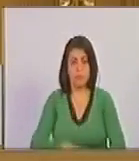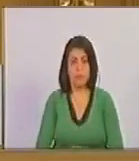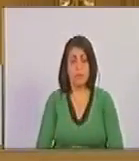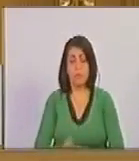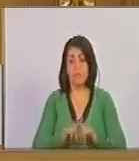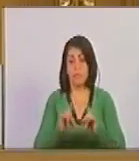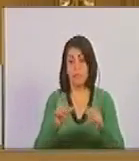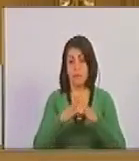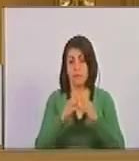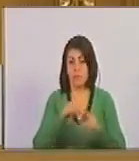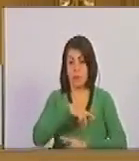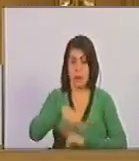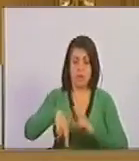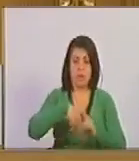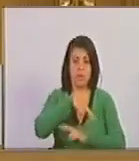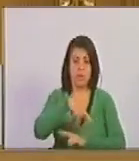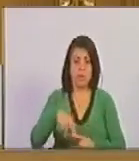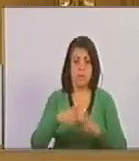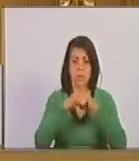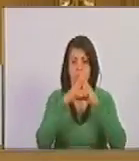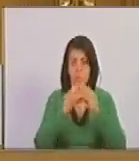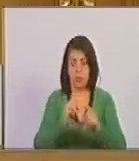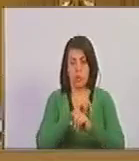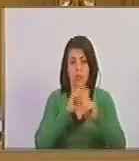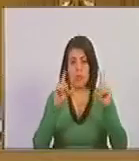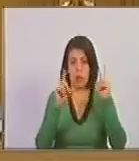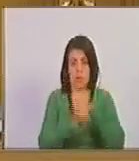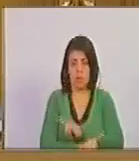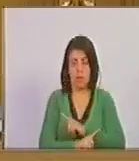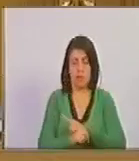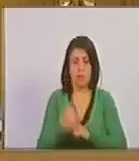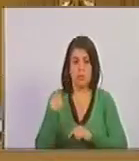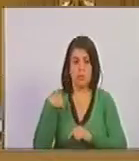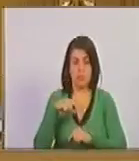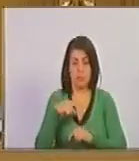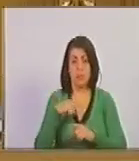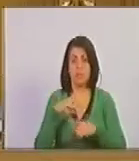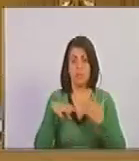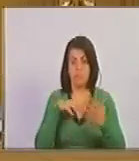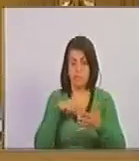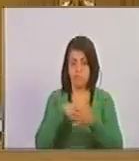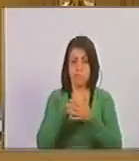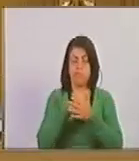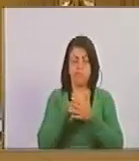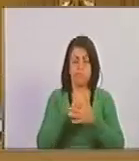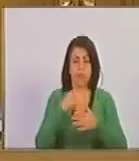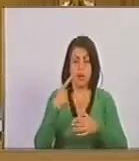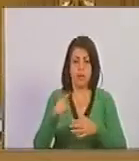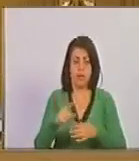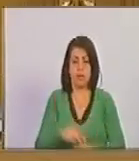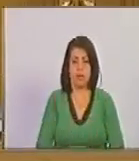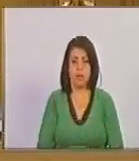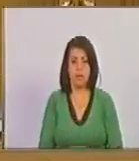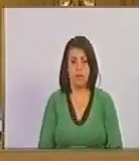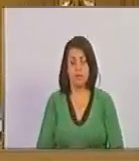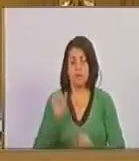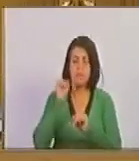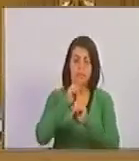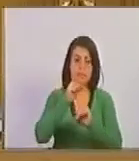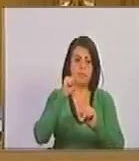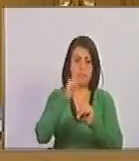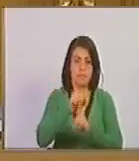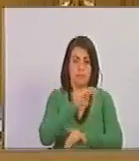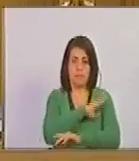Pero como todas las revoluciones, todos los cambios tienen choque, y había una lucha